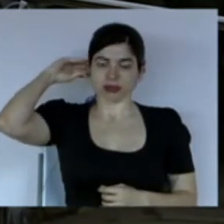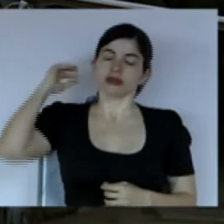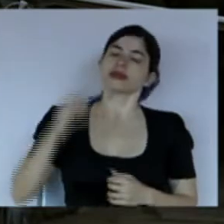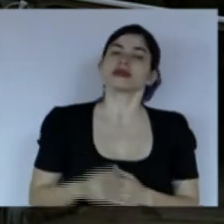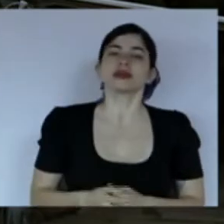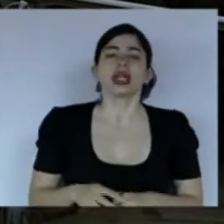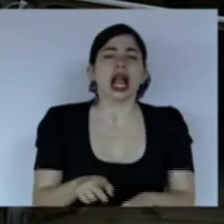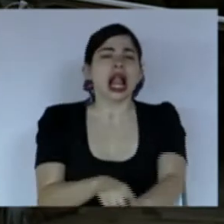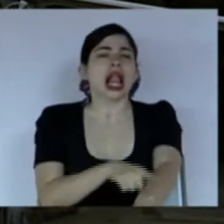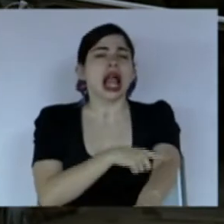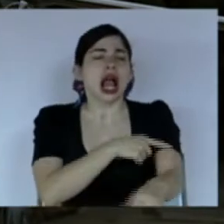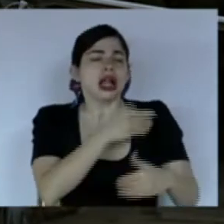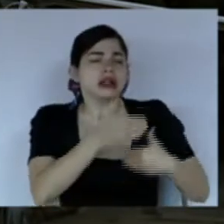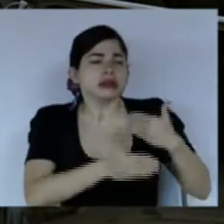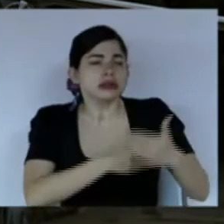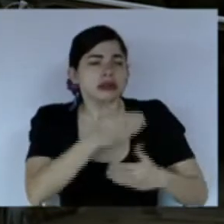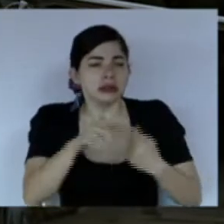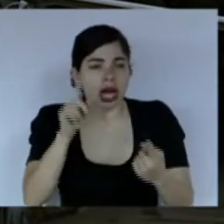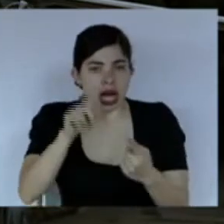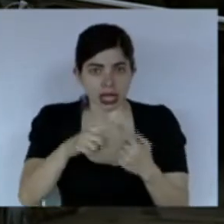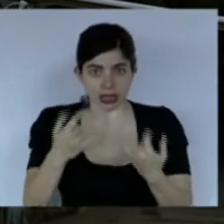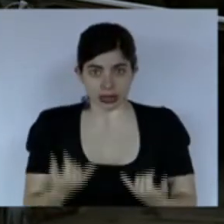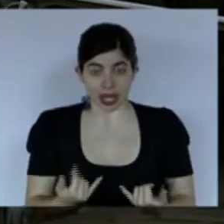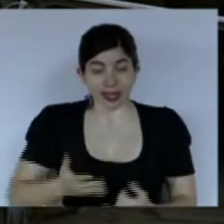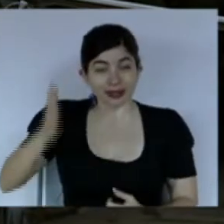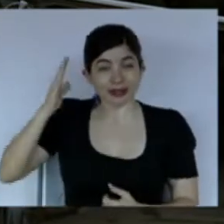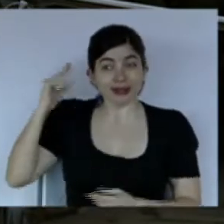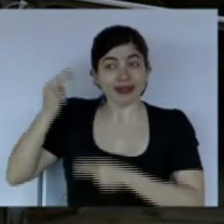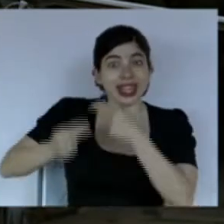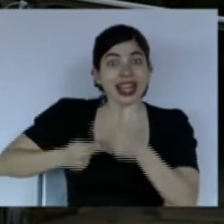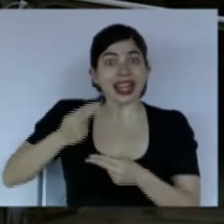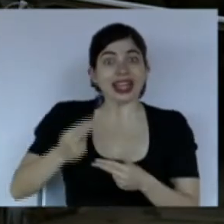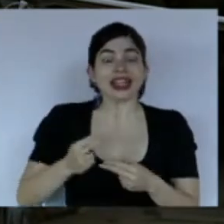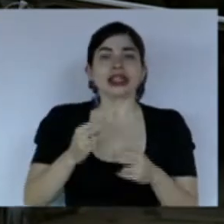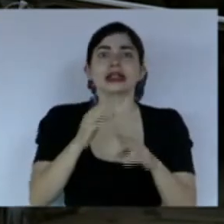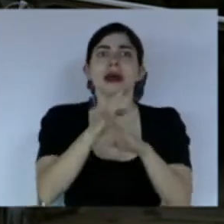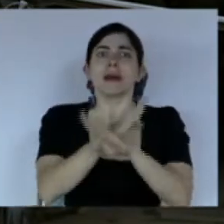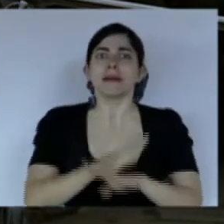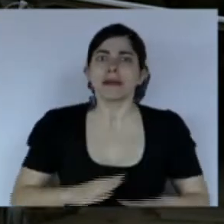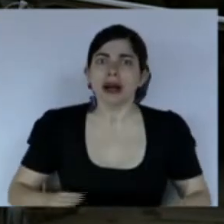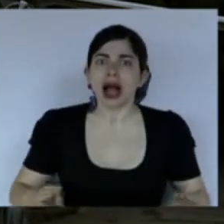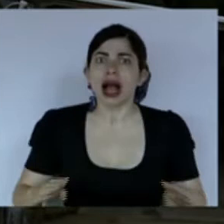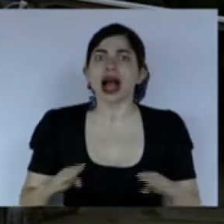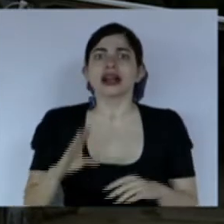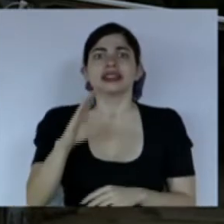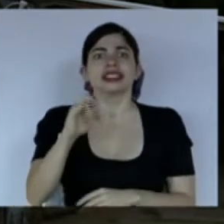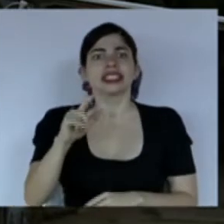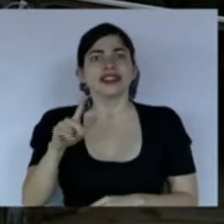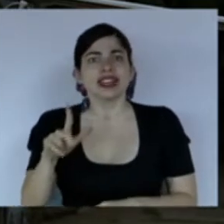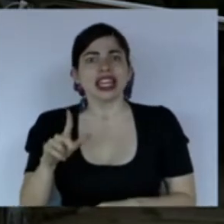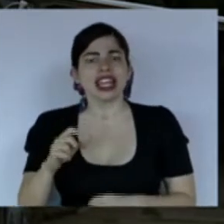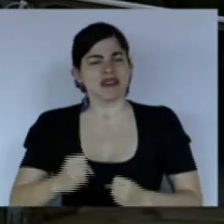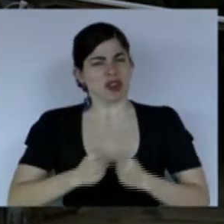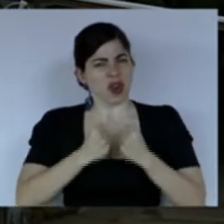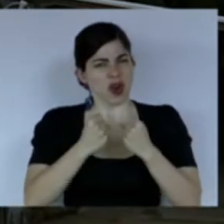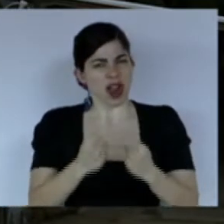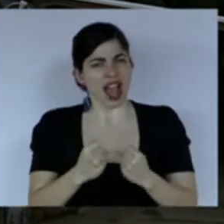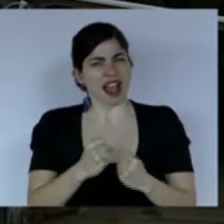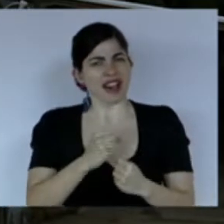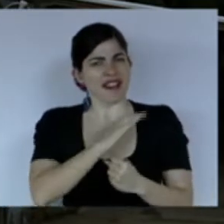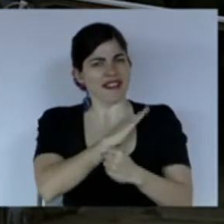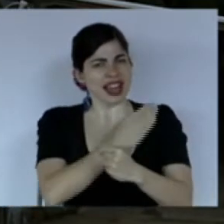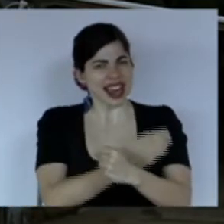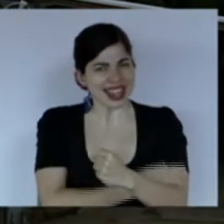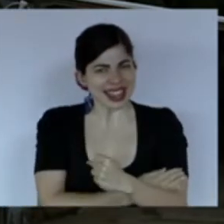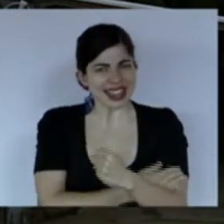heredamos nuestra vocación civilista y pacifista, heredamos también coraje, valentía, picardía y